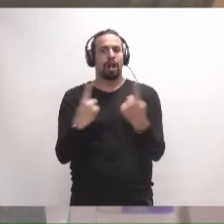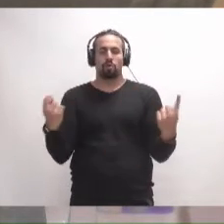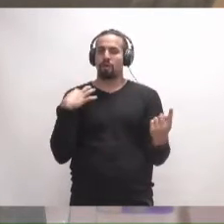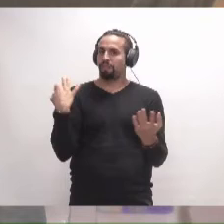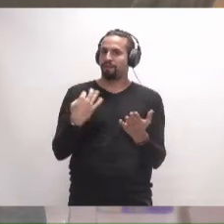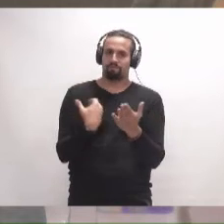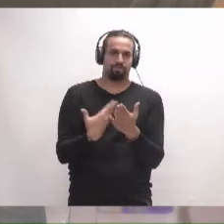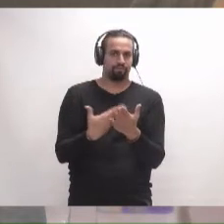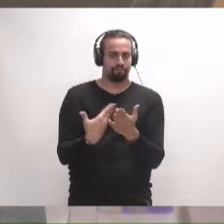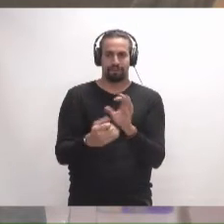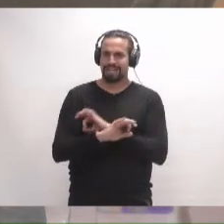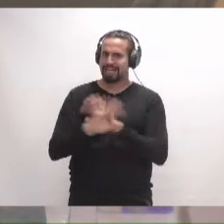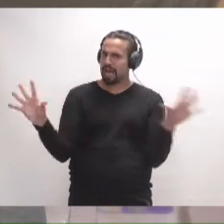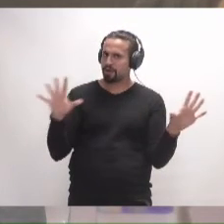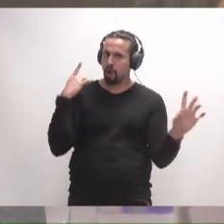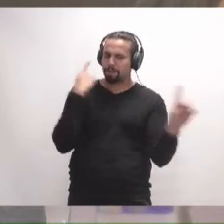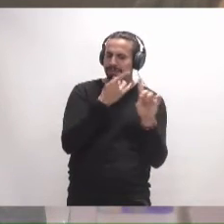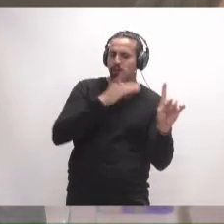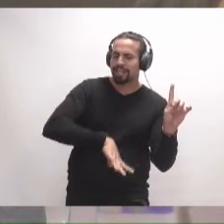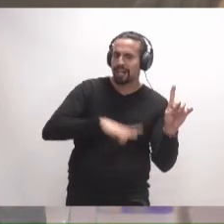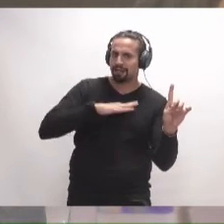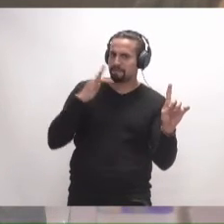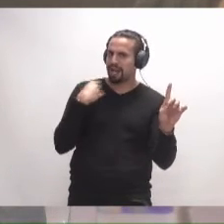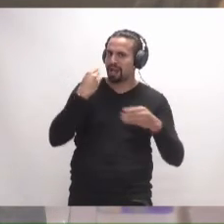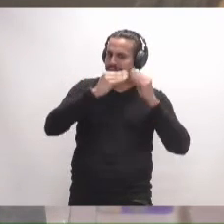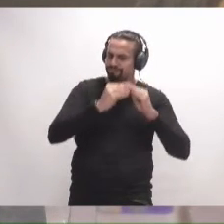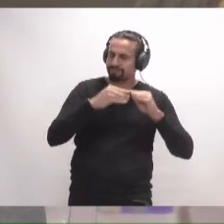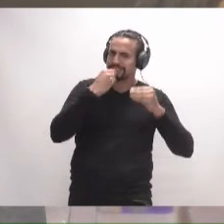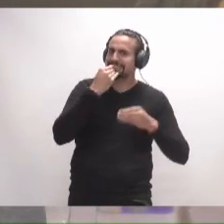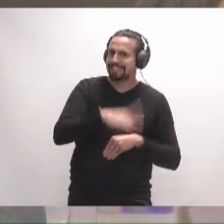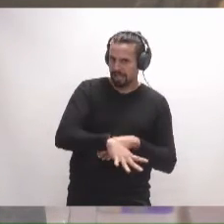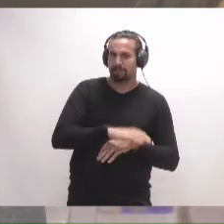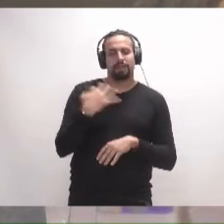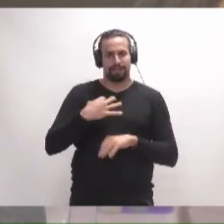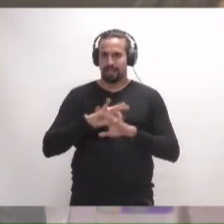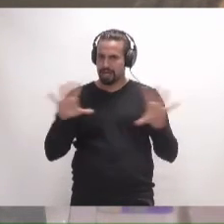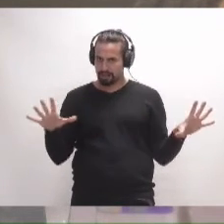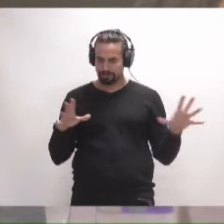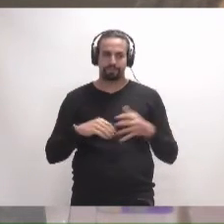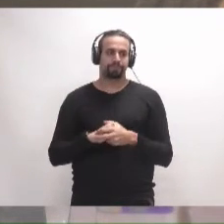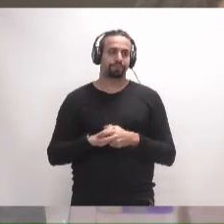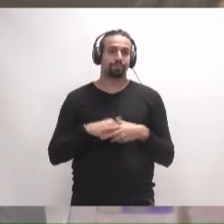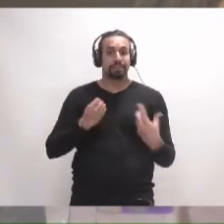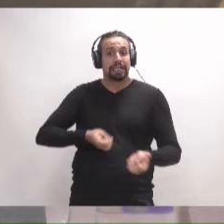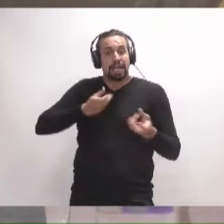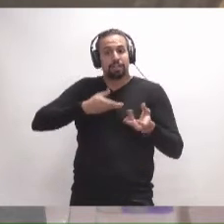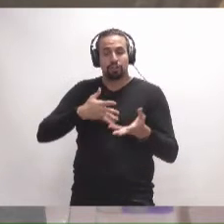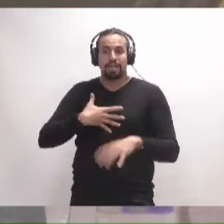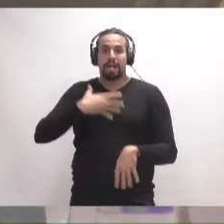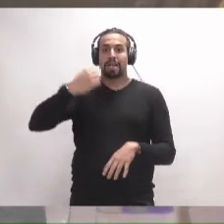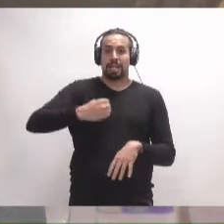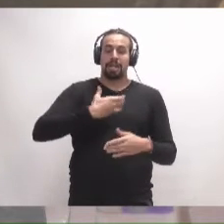quedar constancia de quién es y quién está ahí haciéndolo. Por parte de la alegación del alcalde